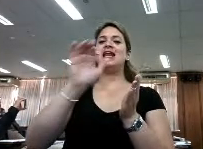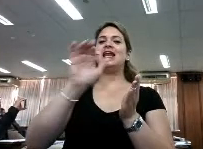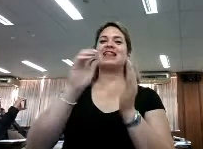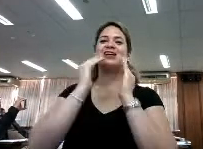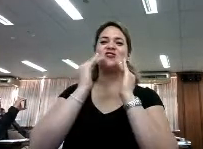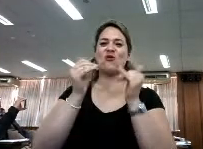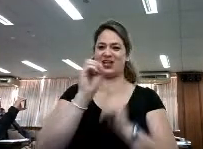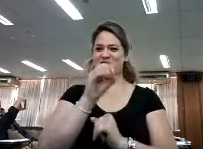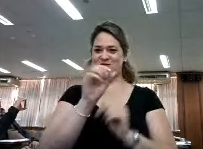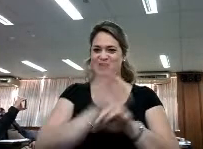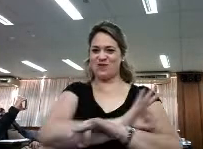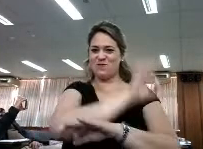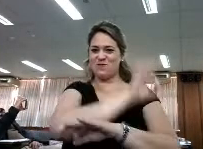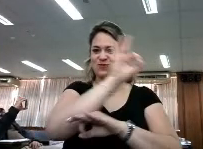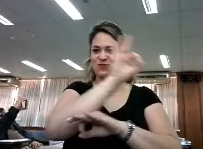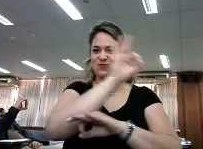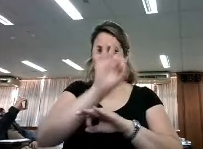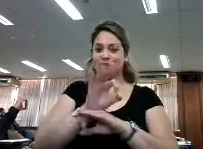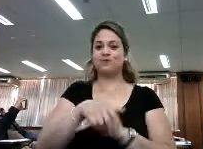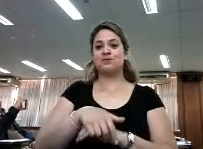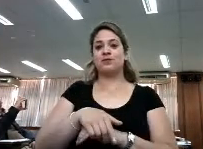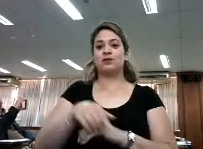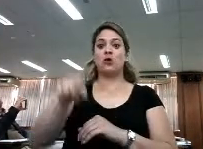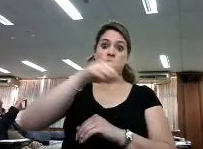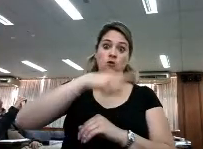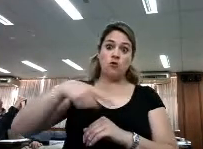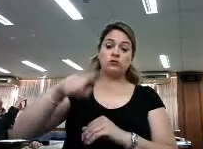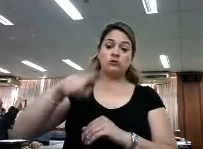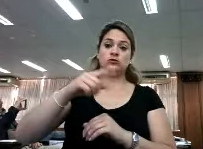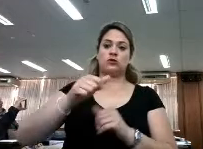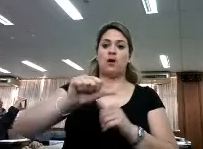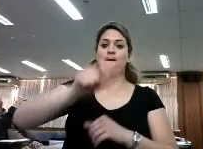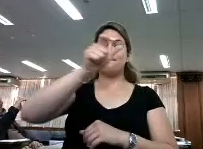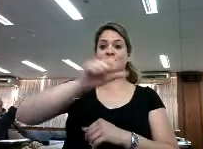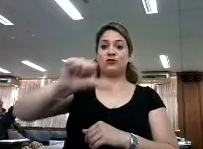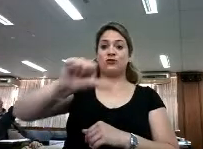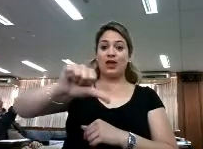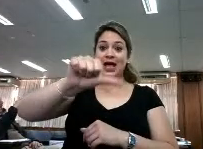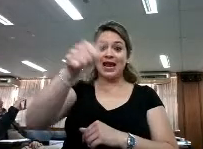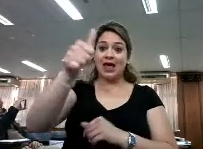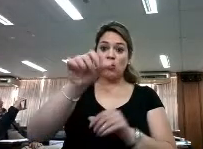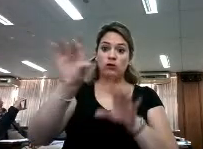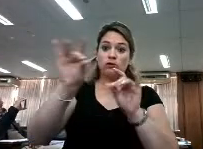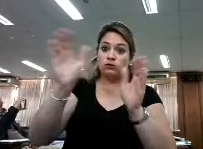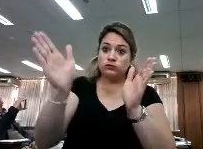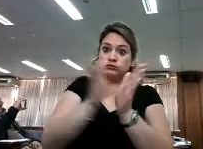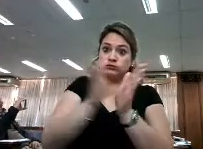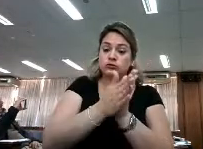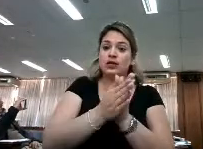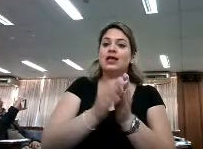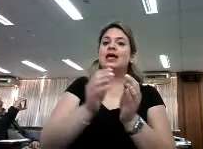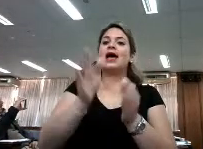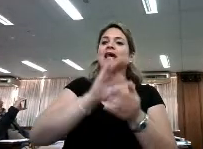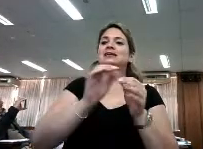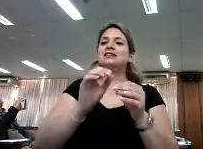edición la hacemos todos nosotros, compaginamos a los ganadores, creamos el archivo,